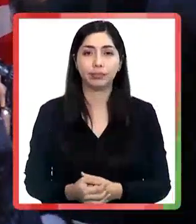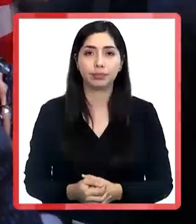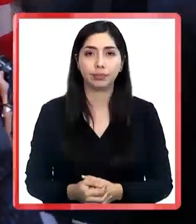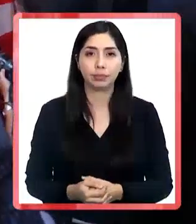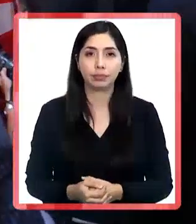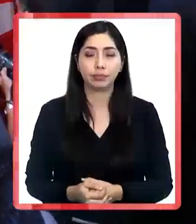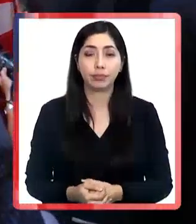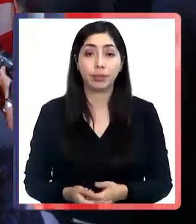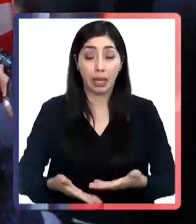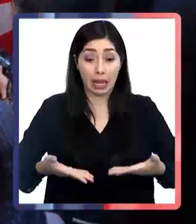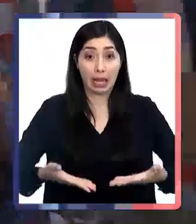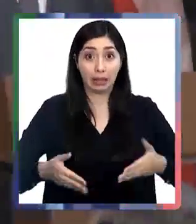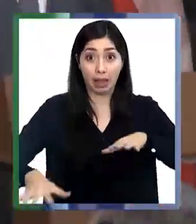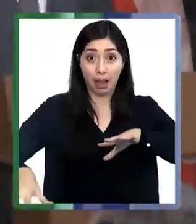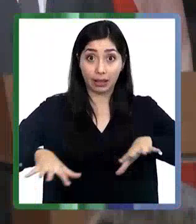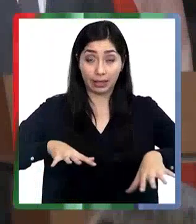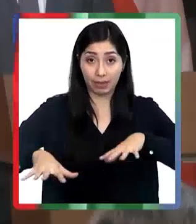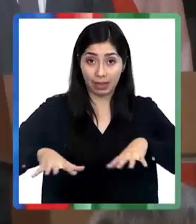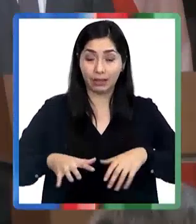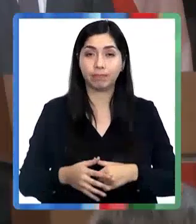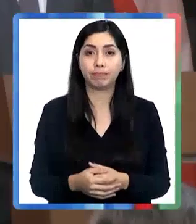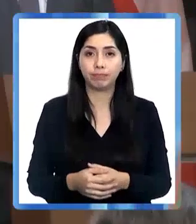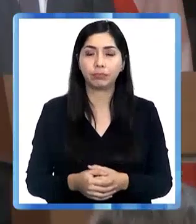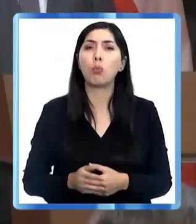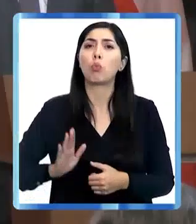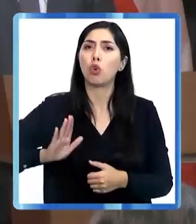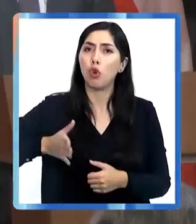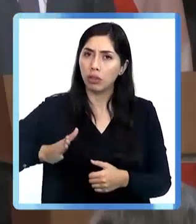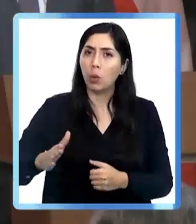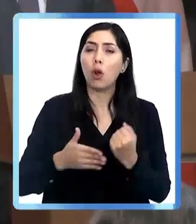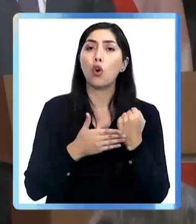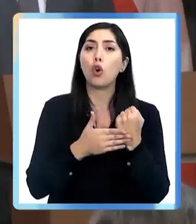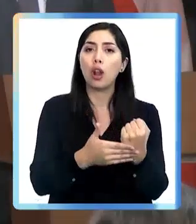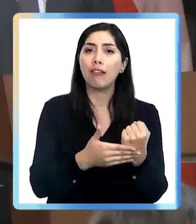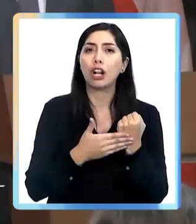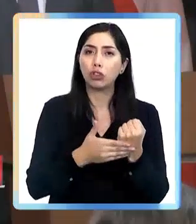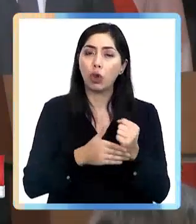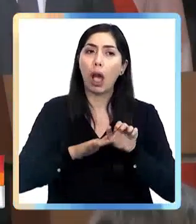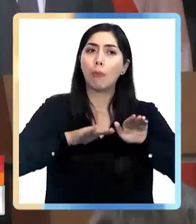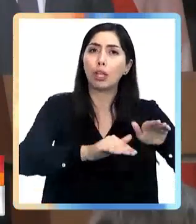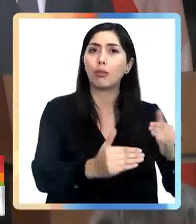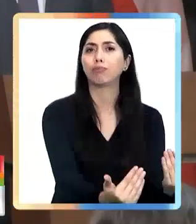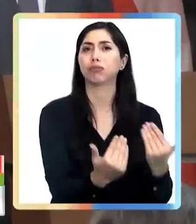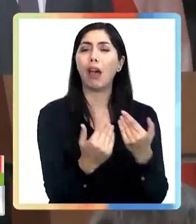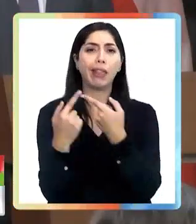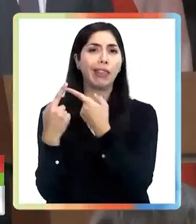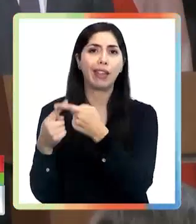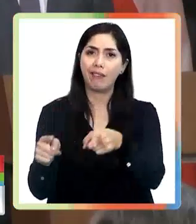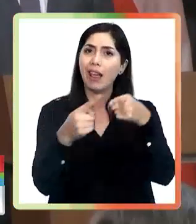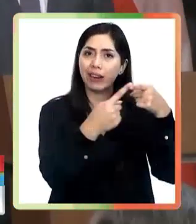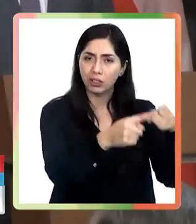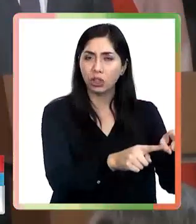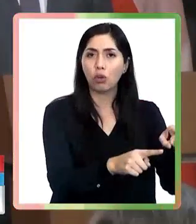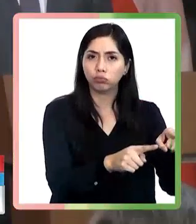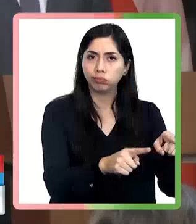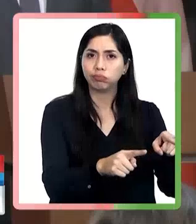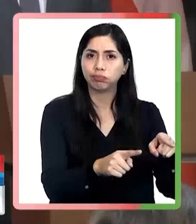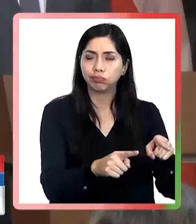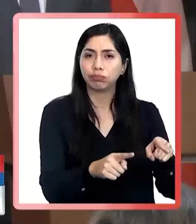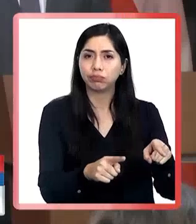este hito vamos a continuar colaborando también y apoyándonos mutuamente en diversos espacios